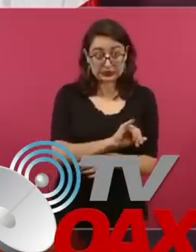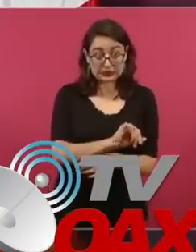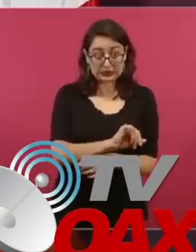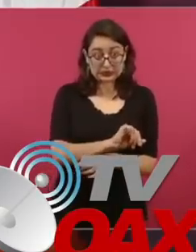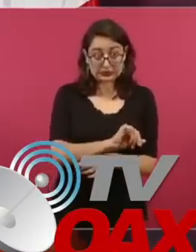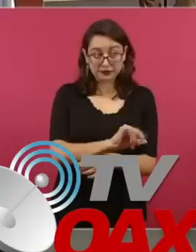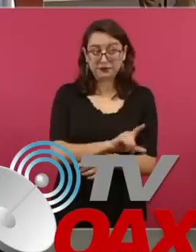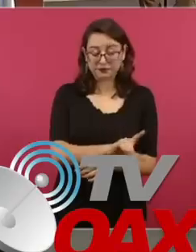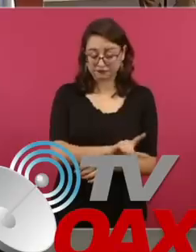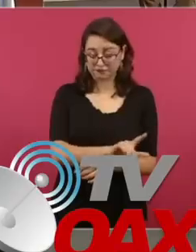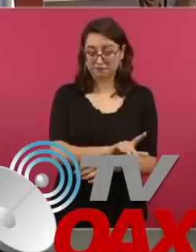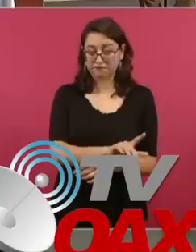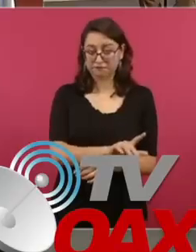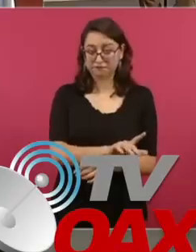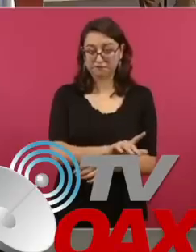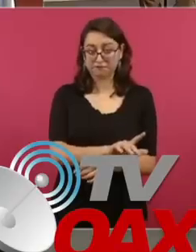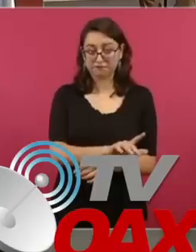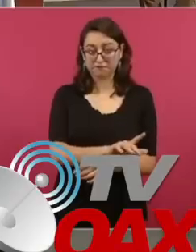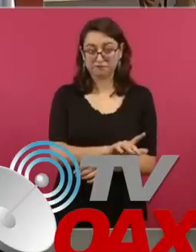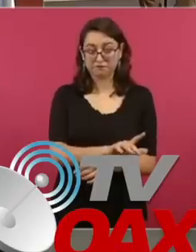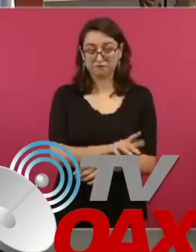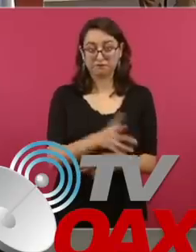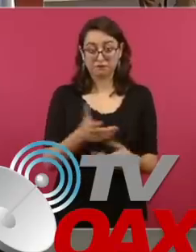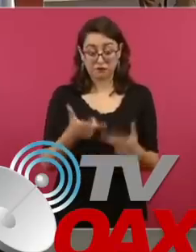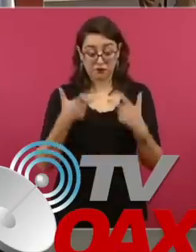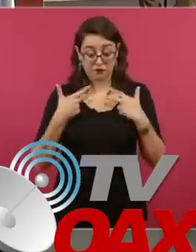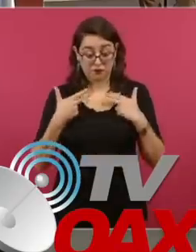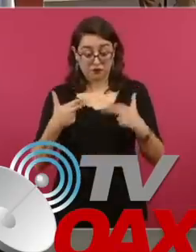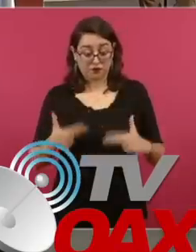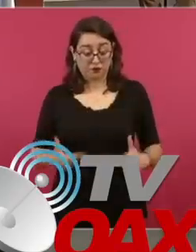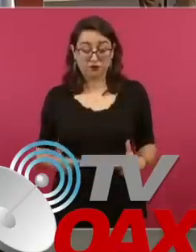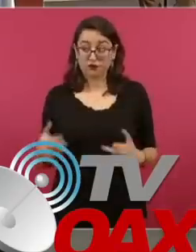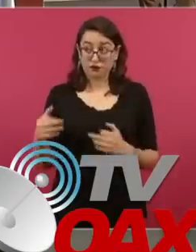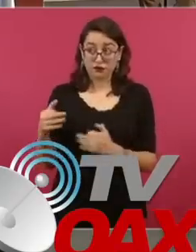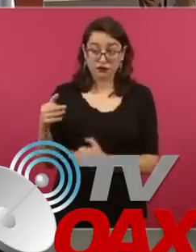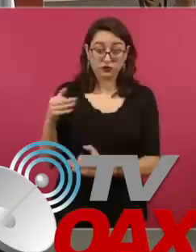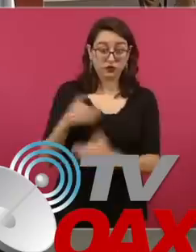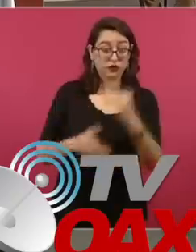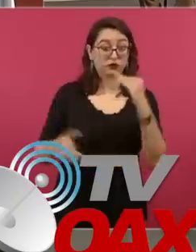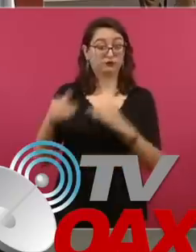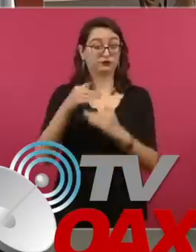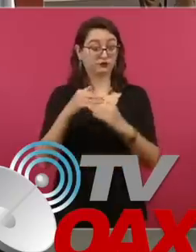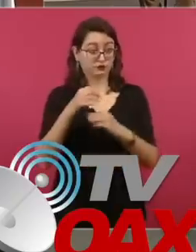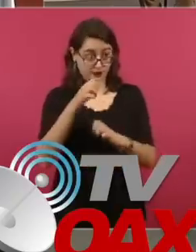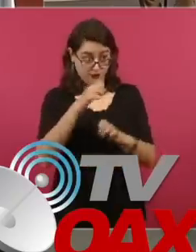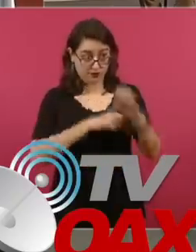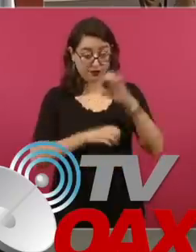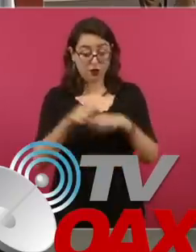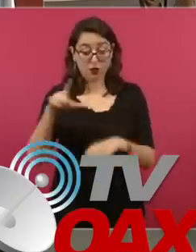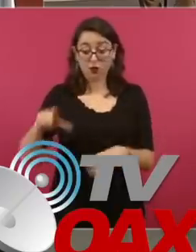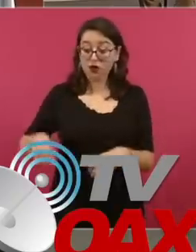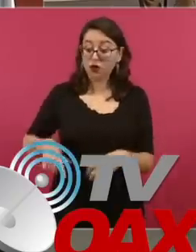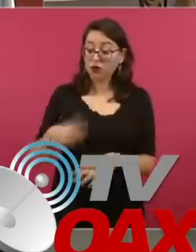los gobiernos y las empresas, debemos de cuidar el medio ambiente